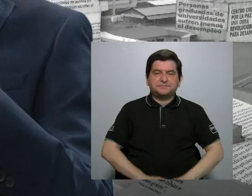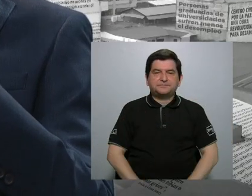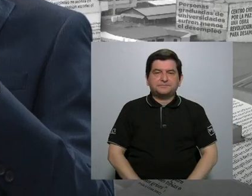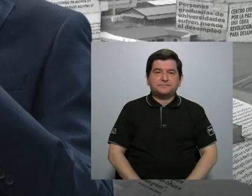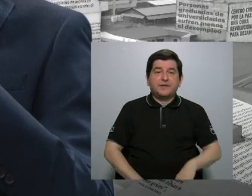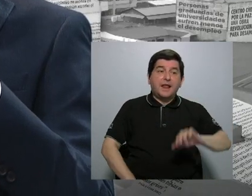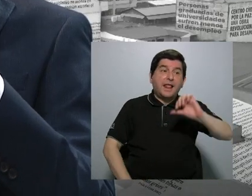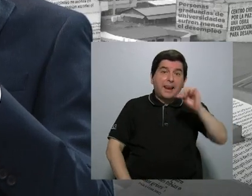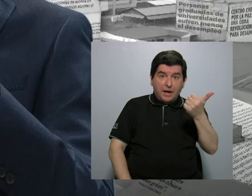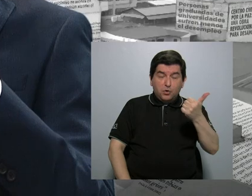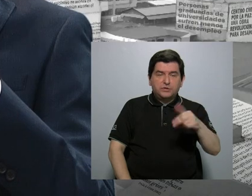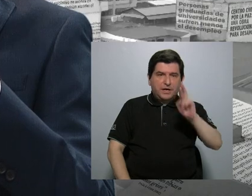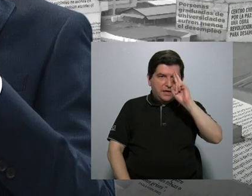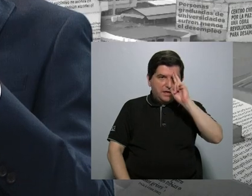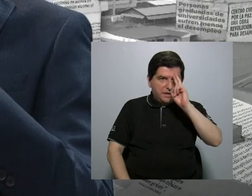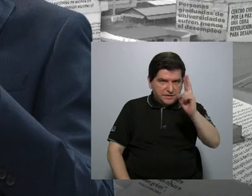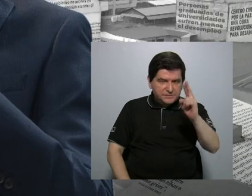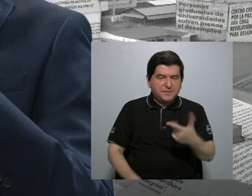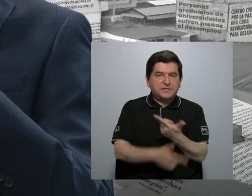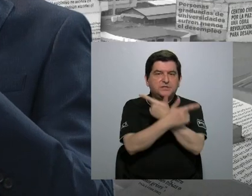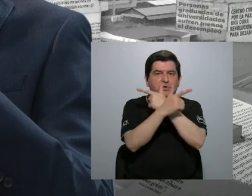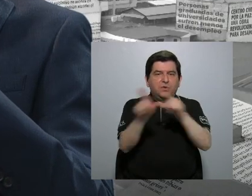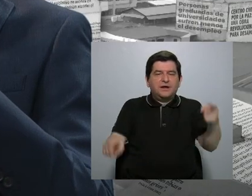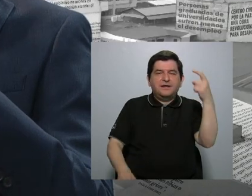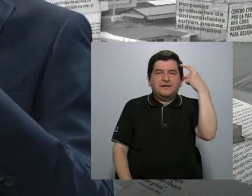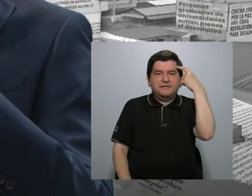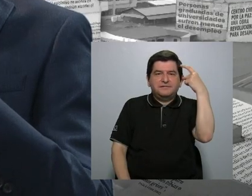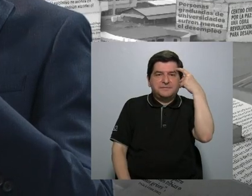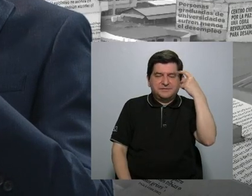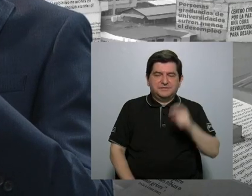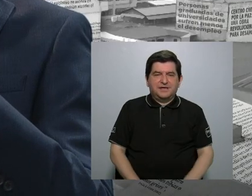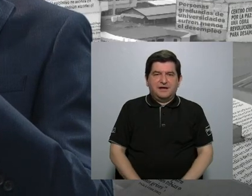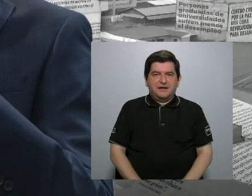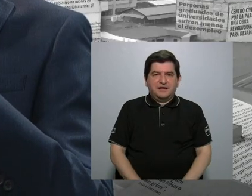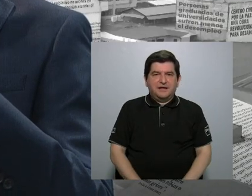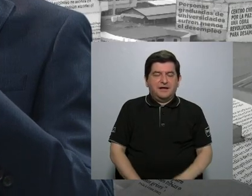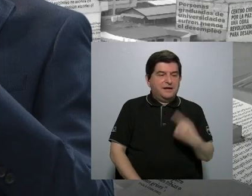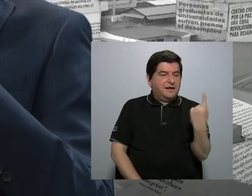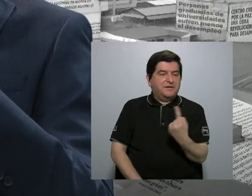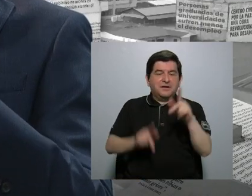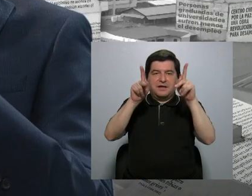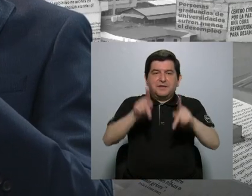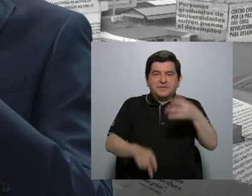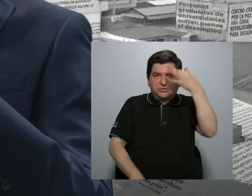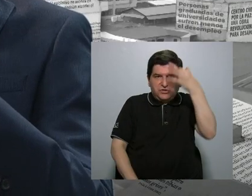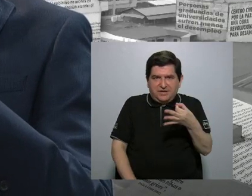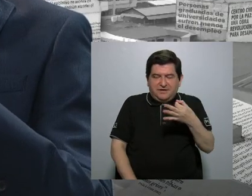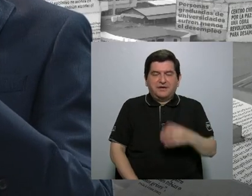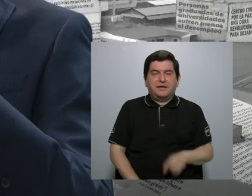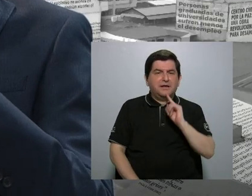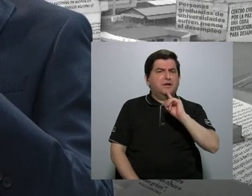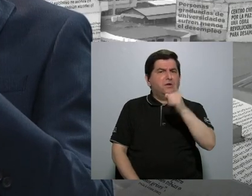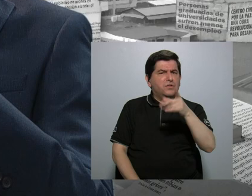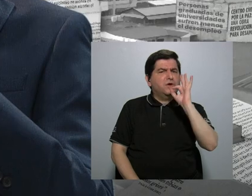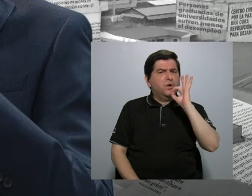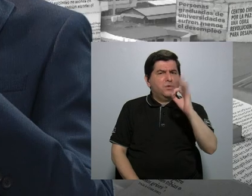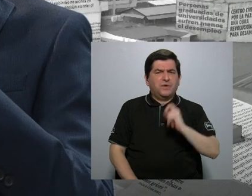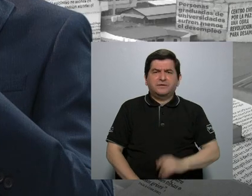pero la otra es el respeto a la libertad de pensamiento, a lo que creemos. Y usted lo decía muy bien en